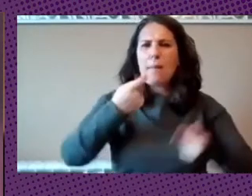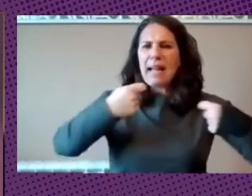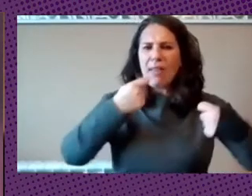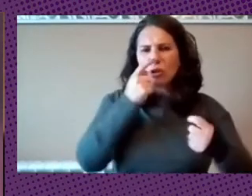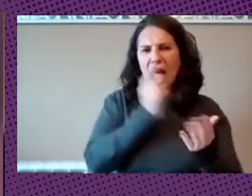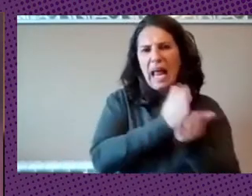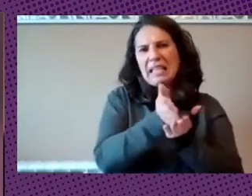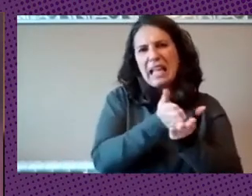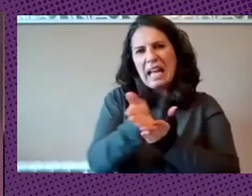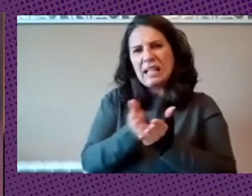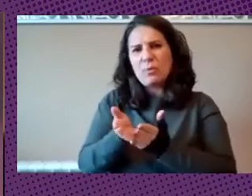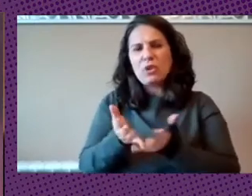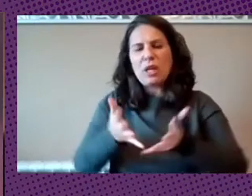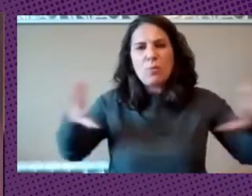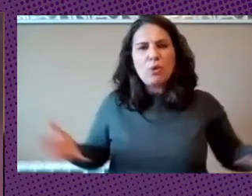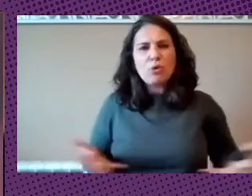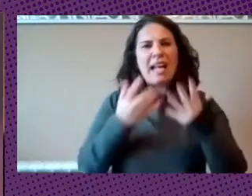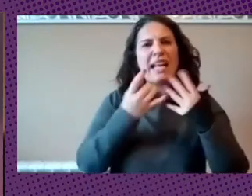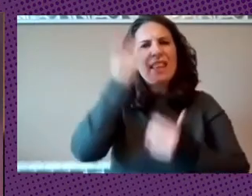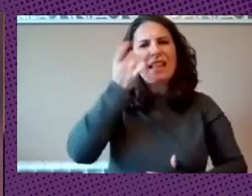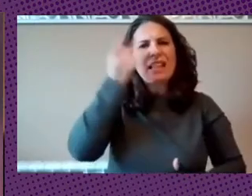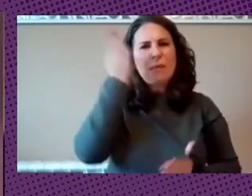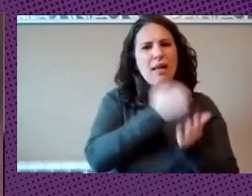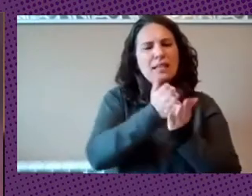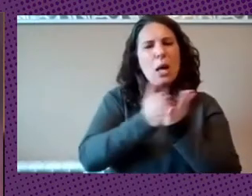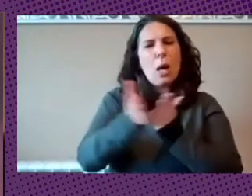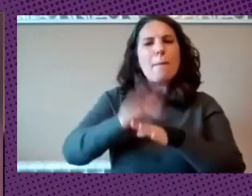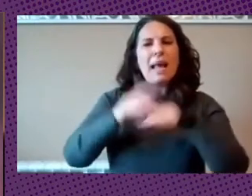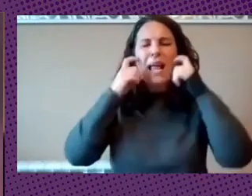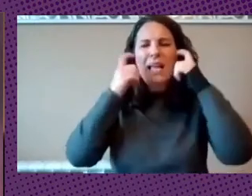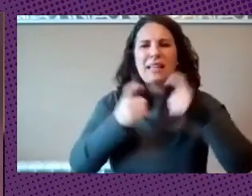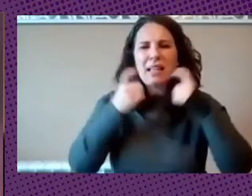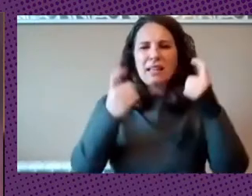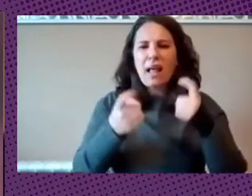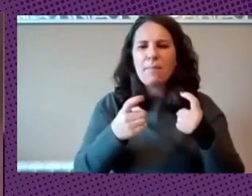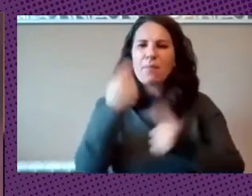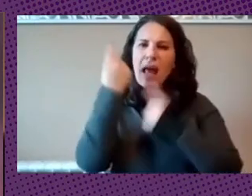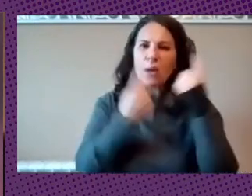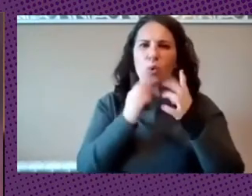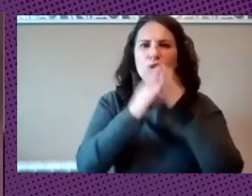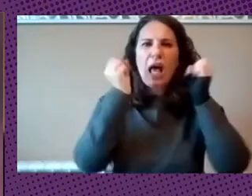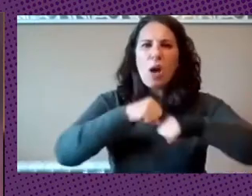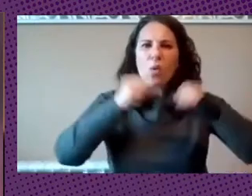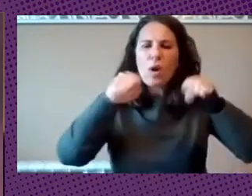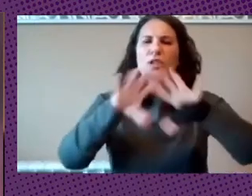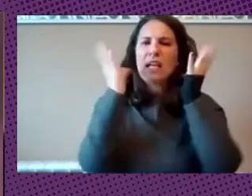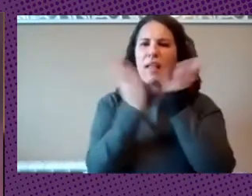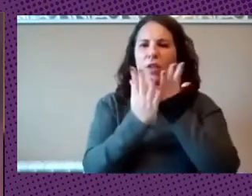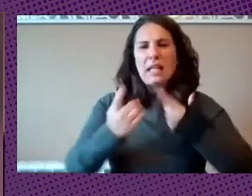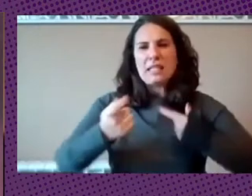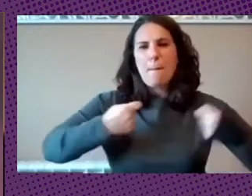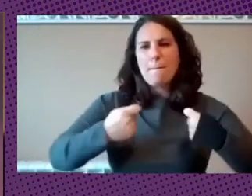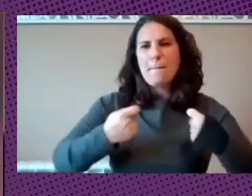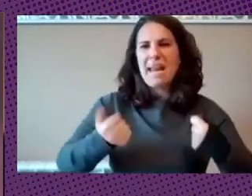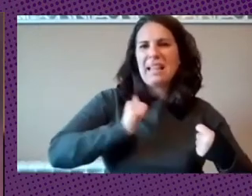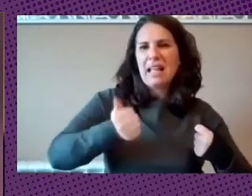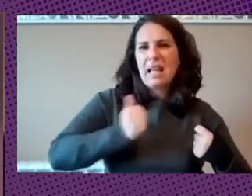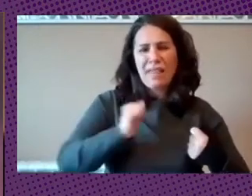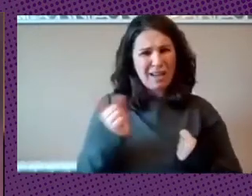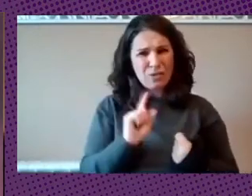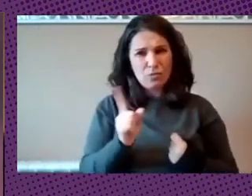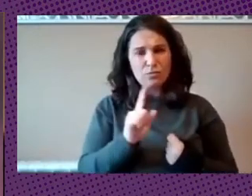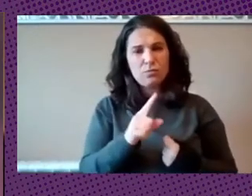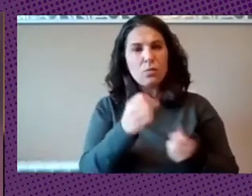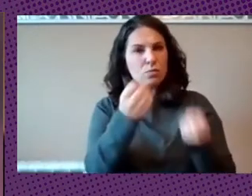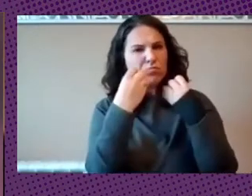impulsar iniciativas internacionales para desmercantilizar algunas de los acuerdos internacionales ¿puedes contarnos un poquito cómo ves